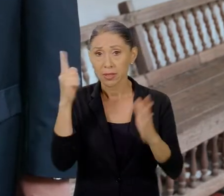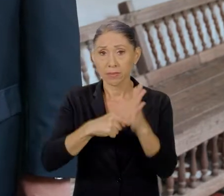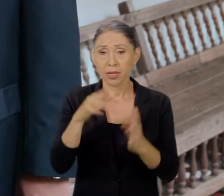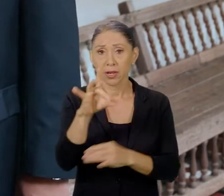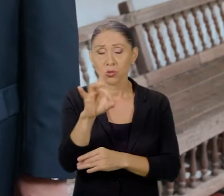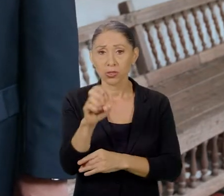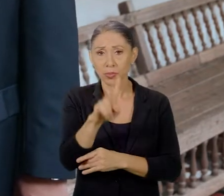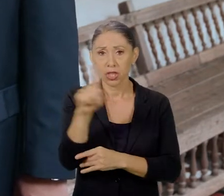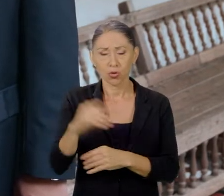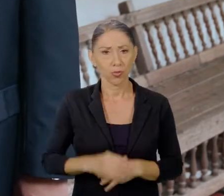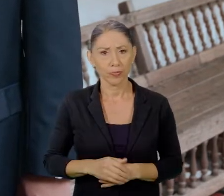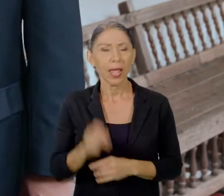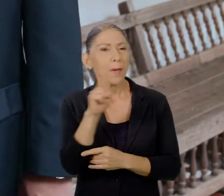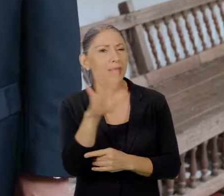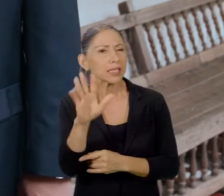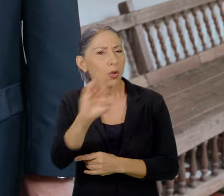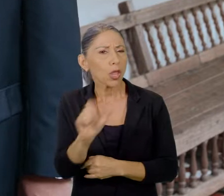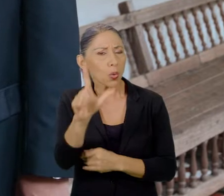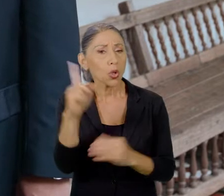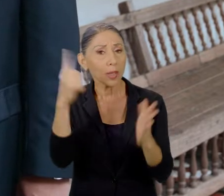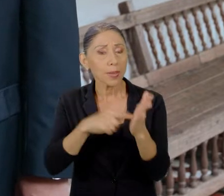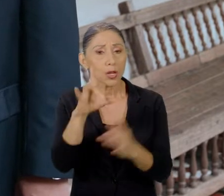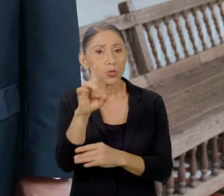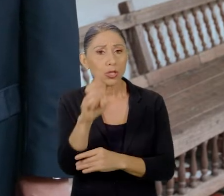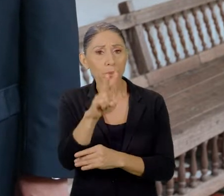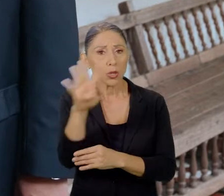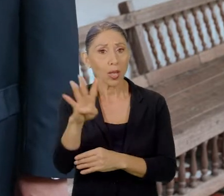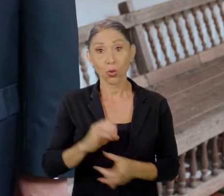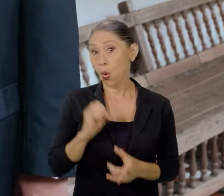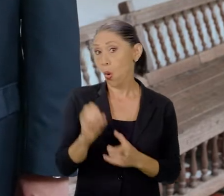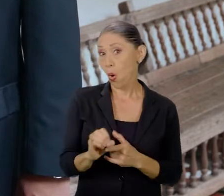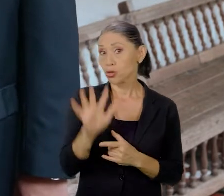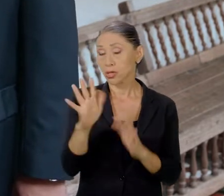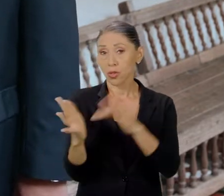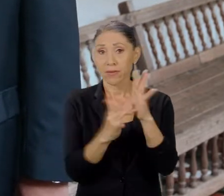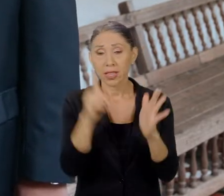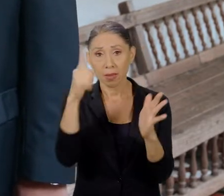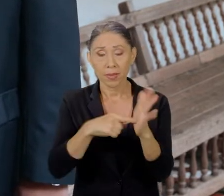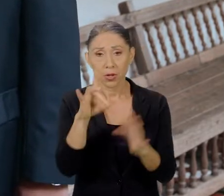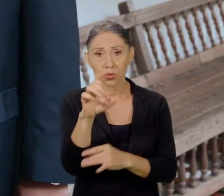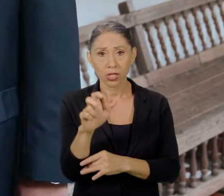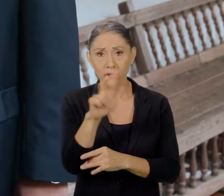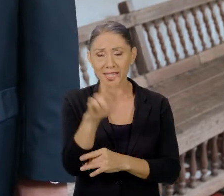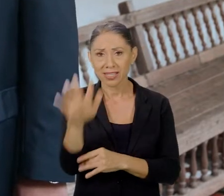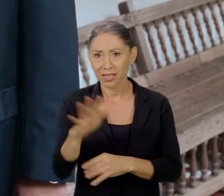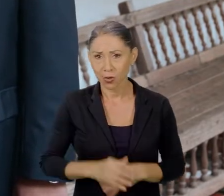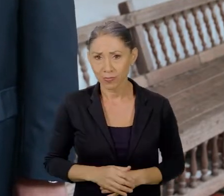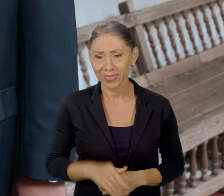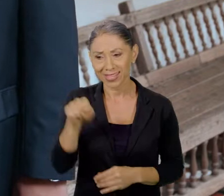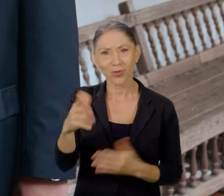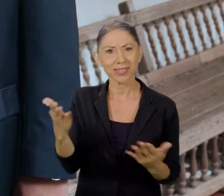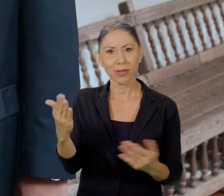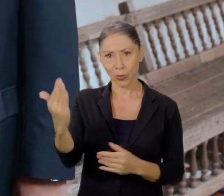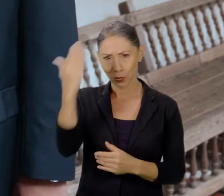de septiembre de 1821? ¿El 25 de julio de 1824? ¿O el 5 de abril de 1835?